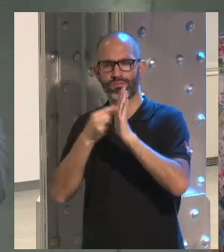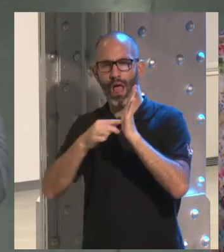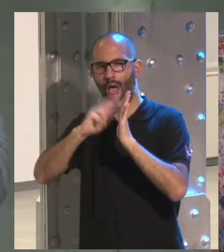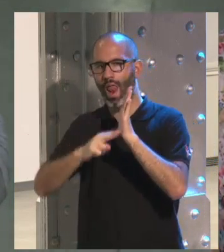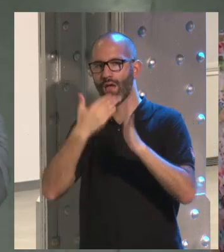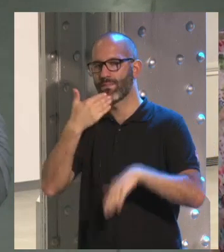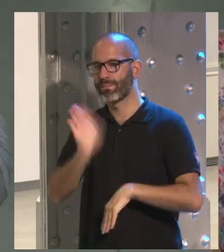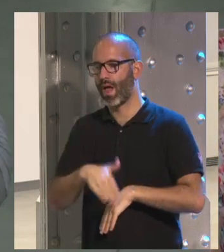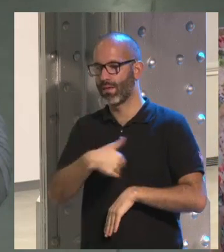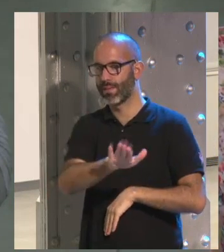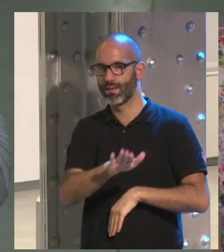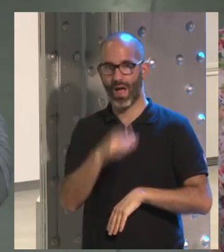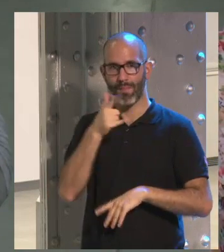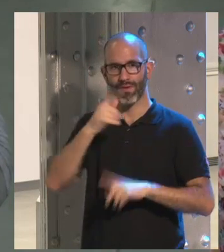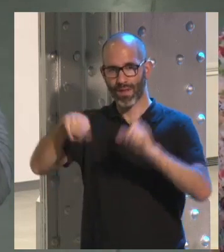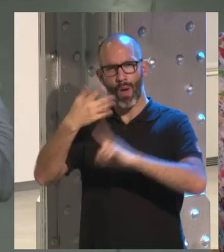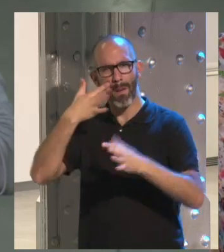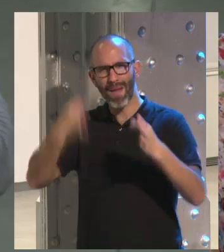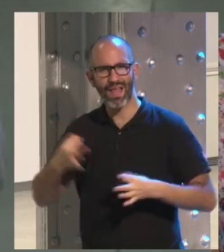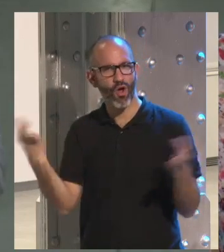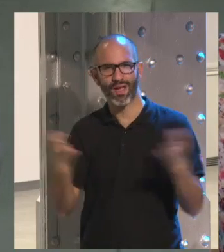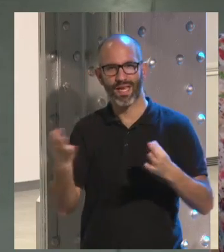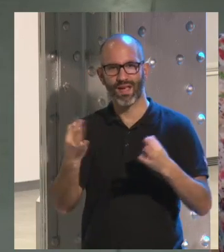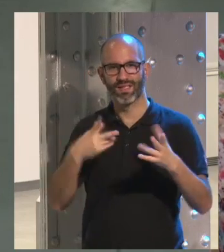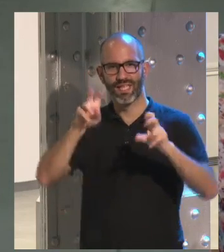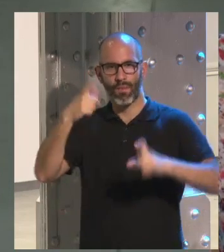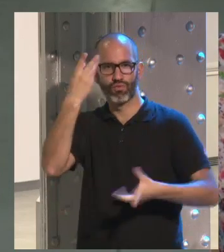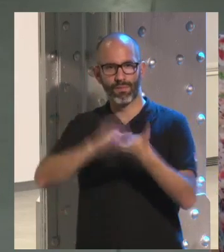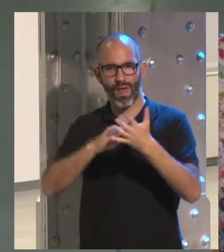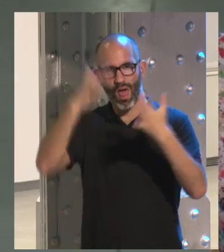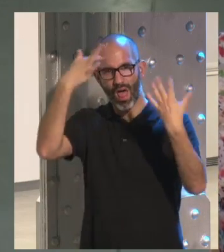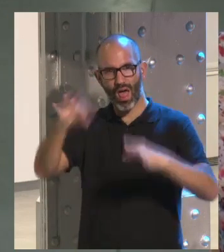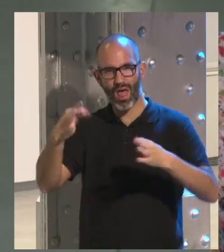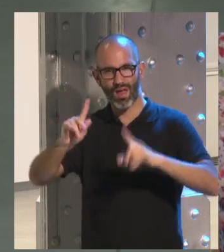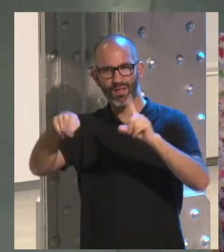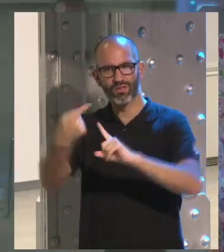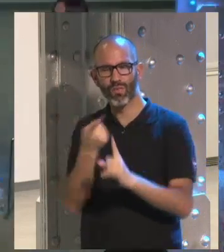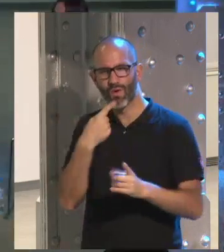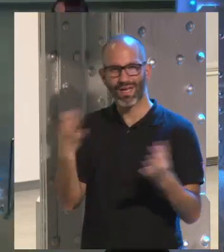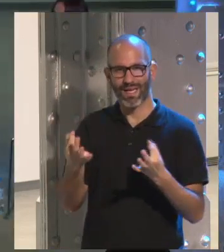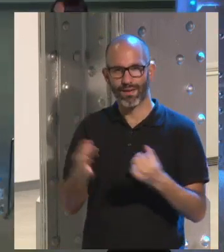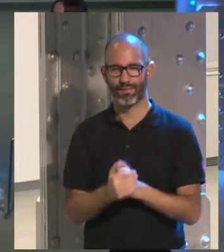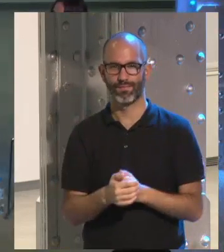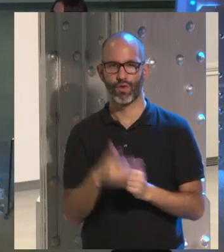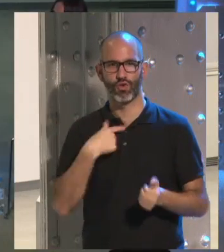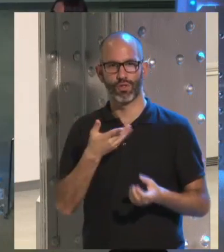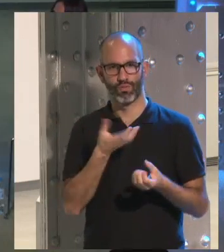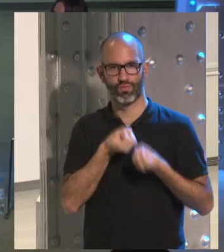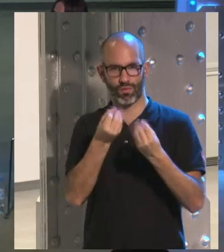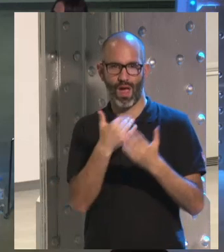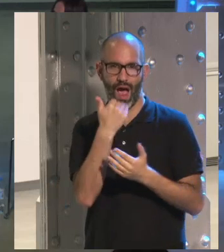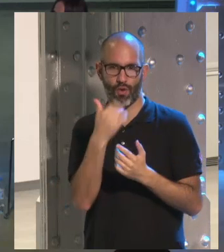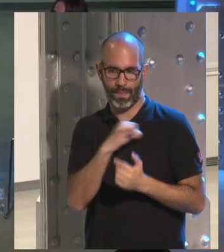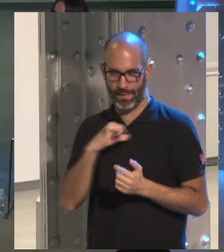se entraña de forma inconsciente en términos legales para el usuario? Bueno, te voy a hacer una confesión ahora que estamos así en petit